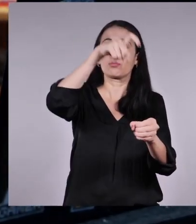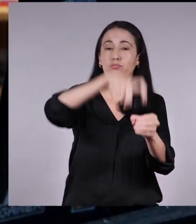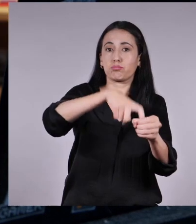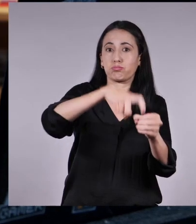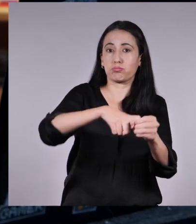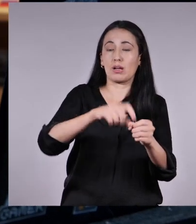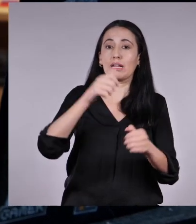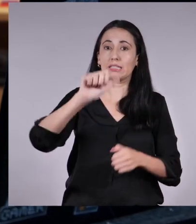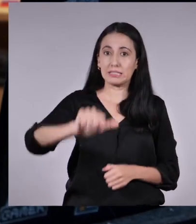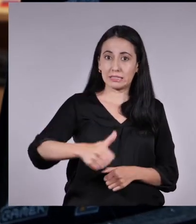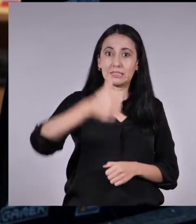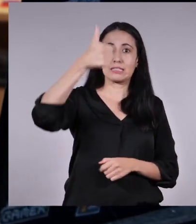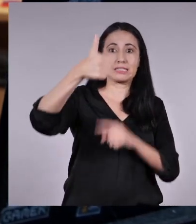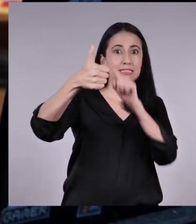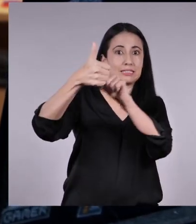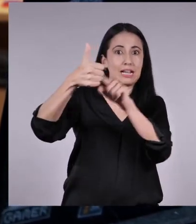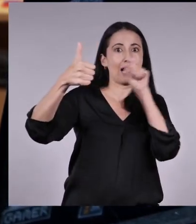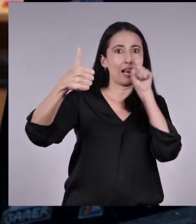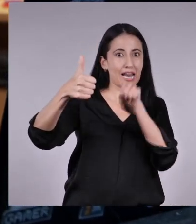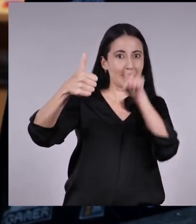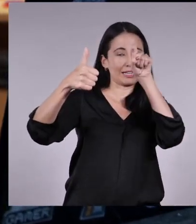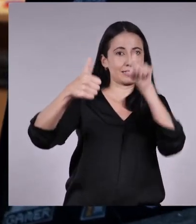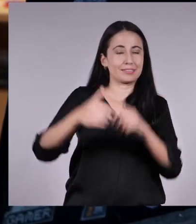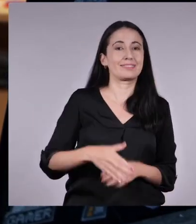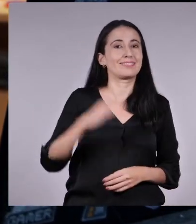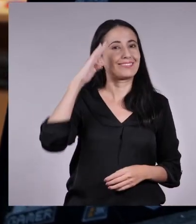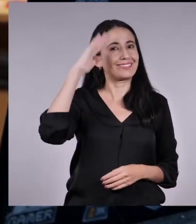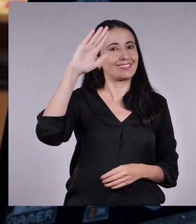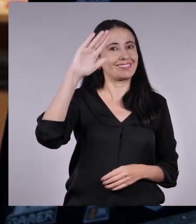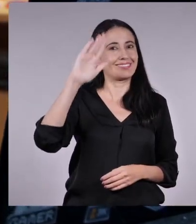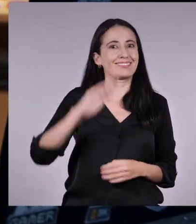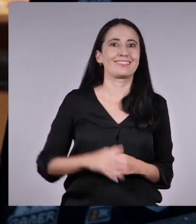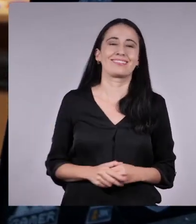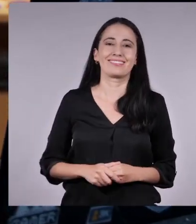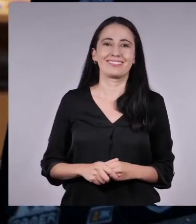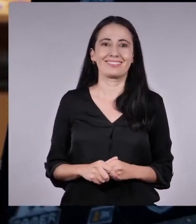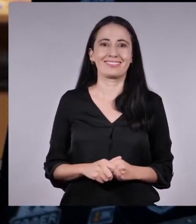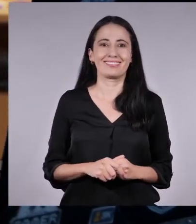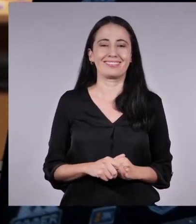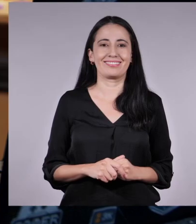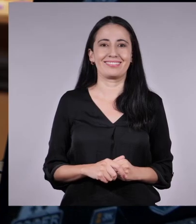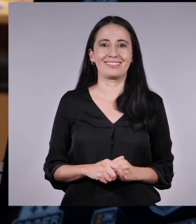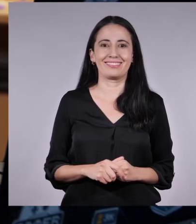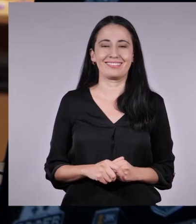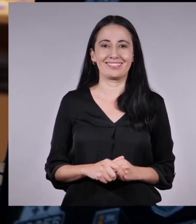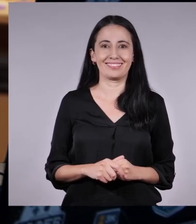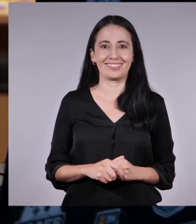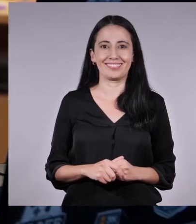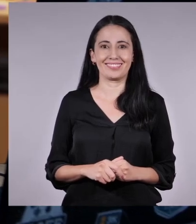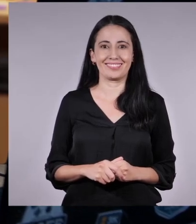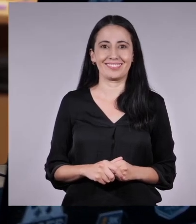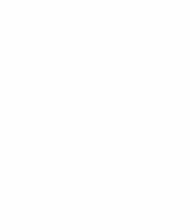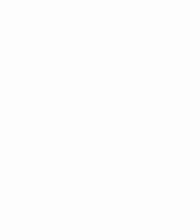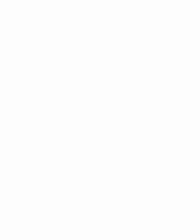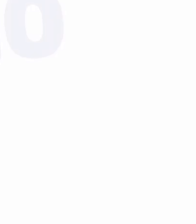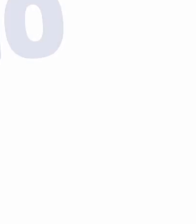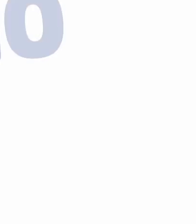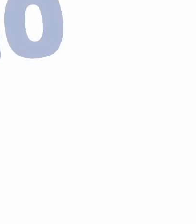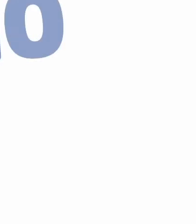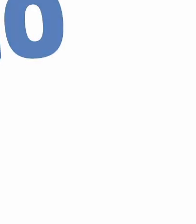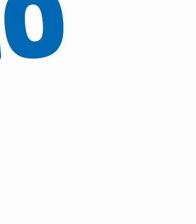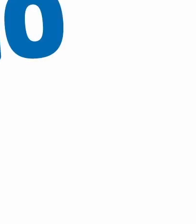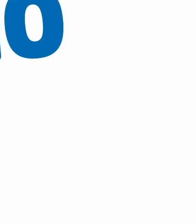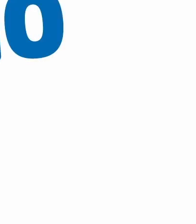todo a ese botón de like y suscribirse. Así que, ¡chao, chao! ¡Gracias! ¡Gracias! ¡Gracias!